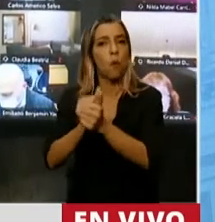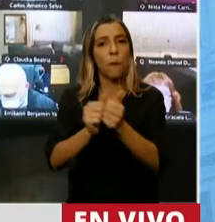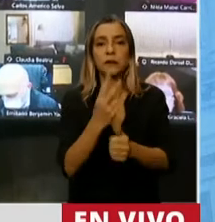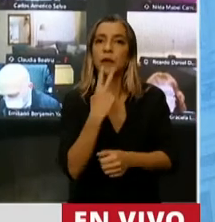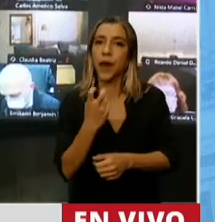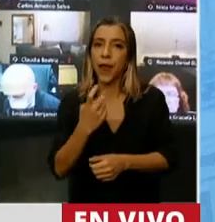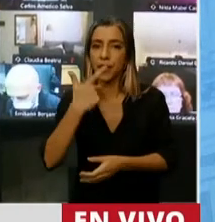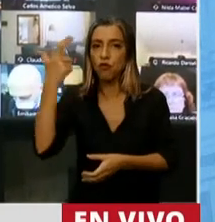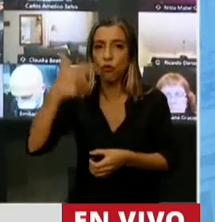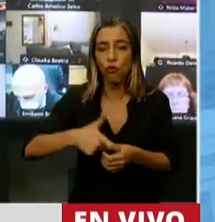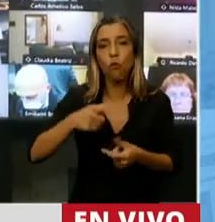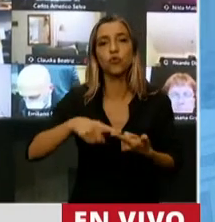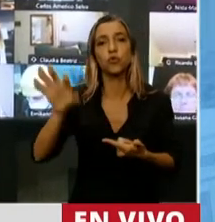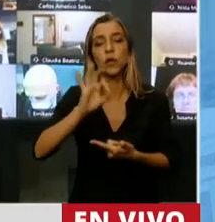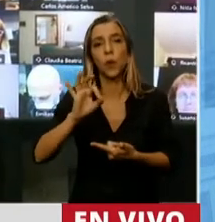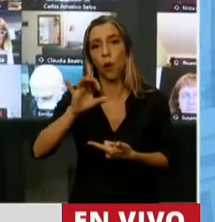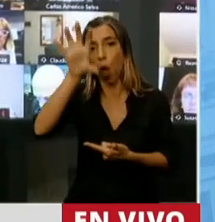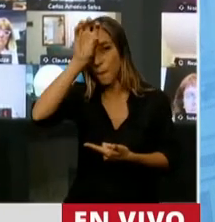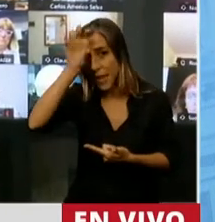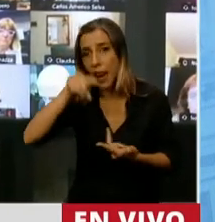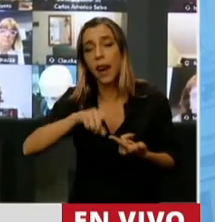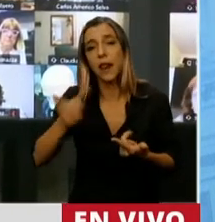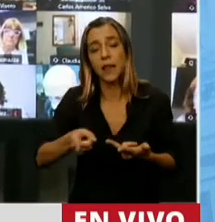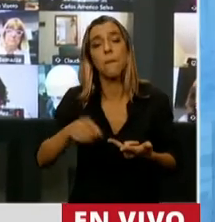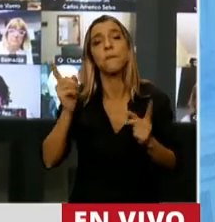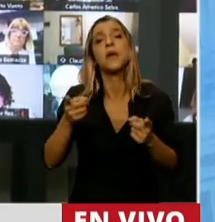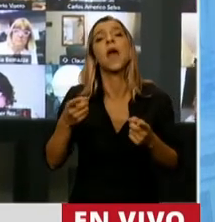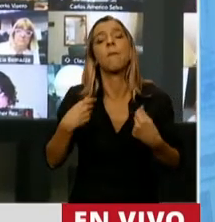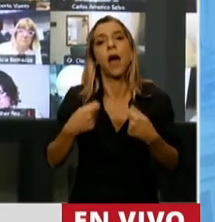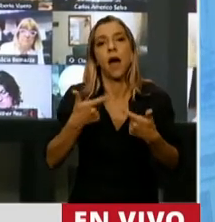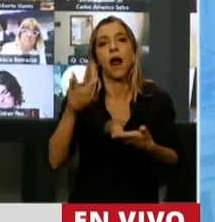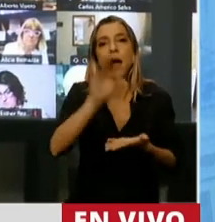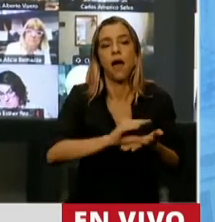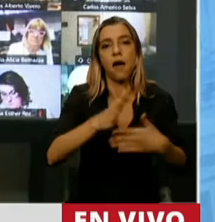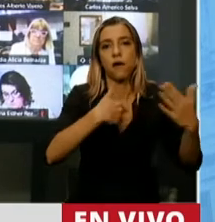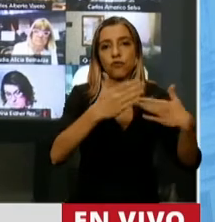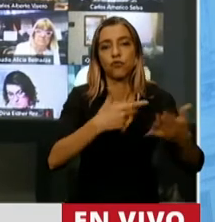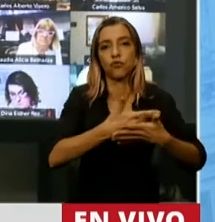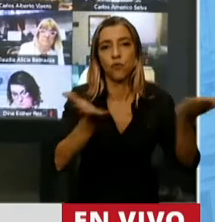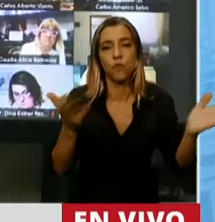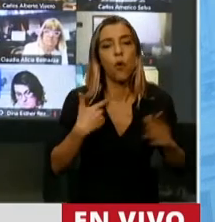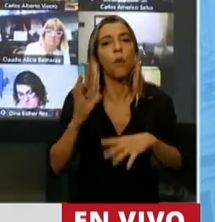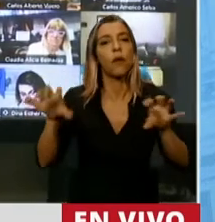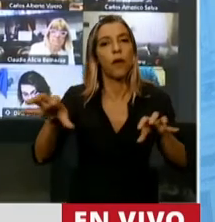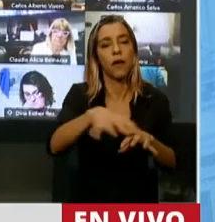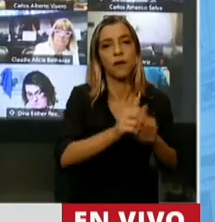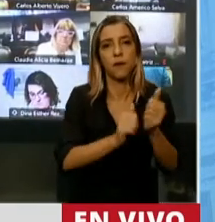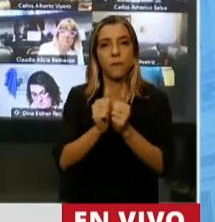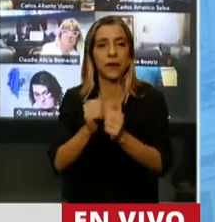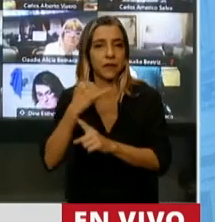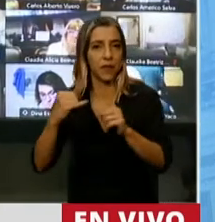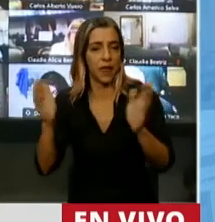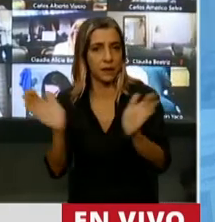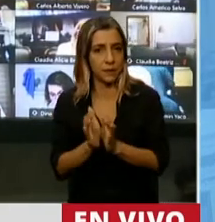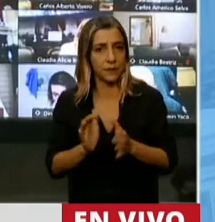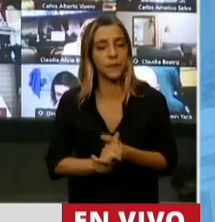o a la minería. Podrían volcarse a la obra pública y a la promoción industrial de pequeñas y medianas empresas. Debemos pelear